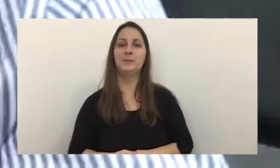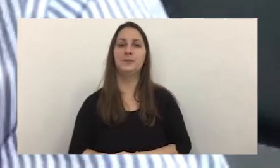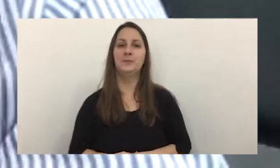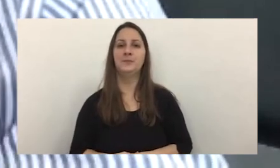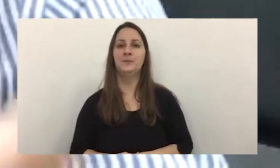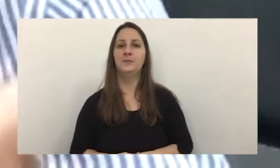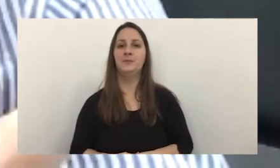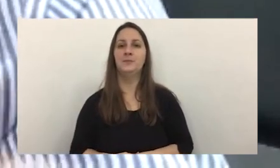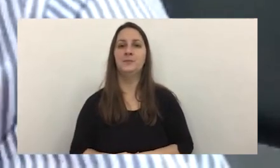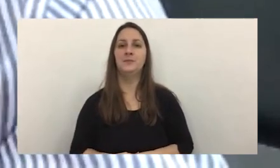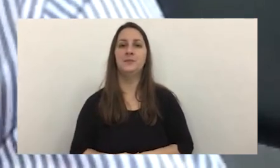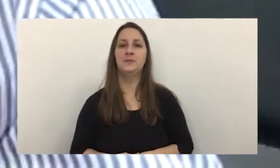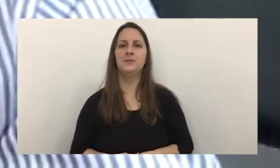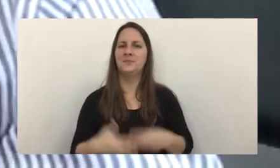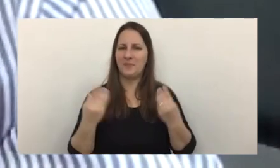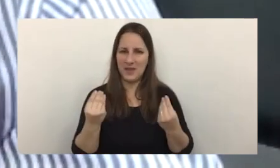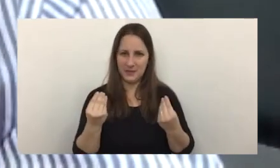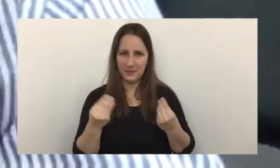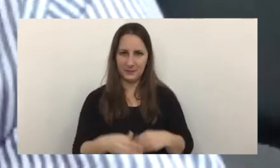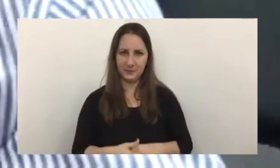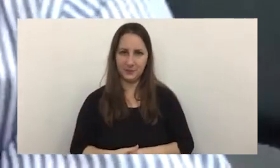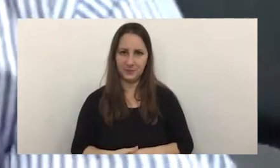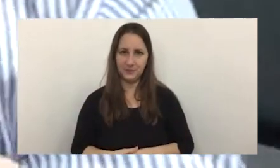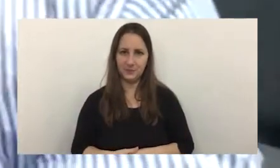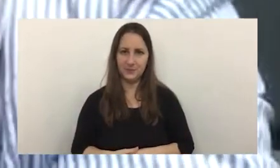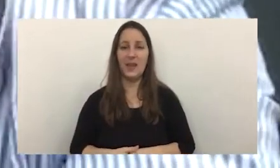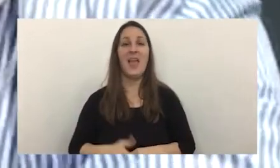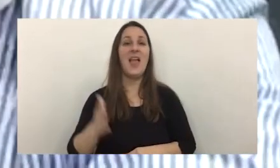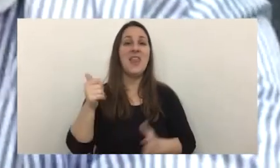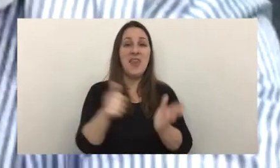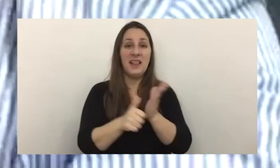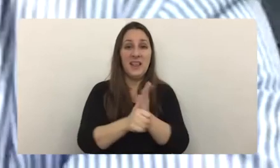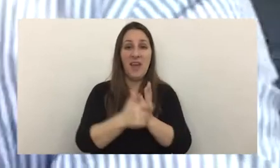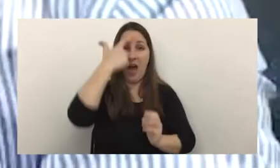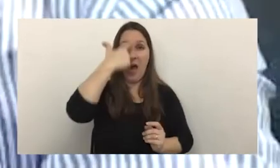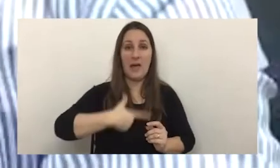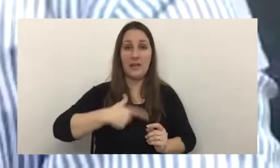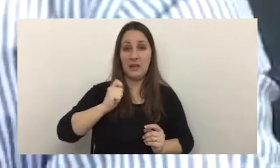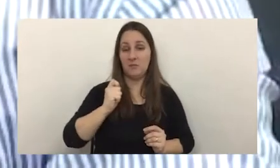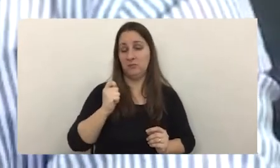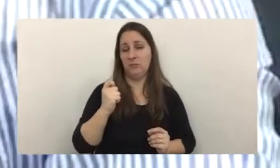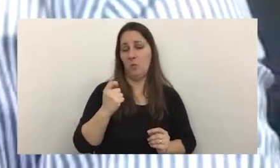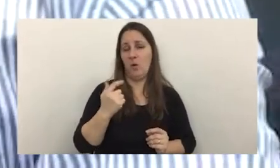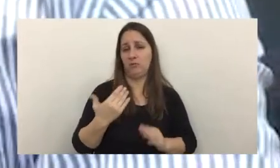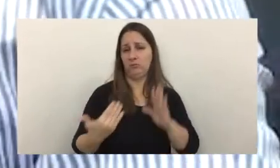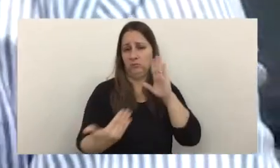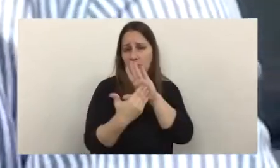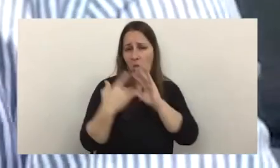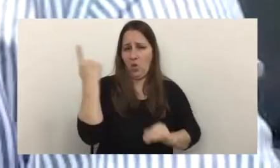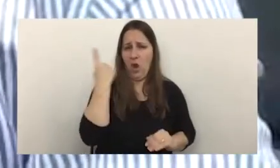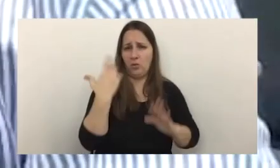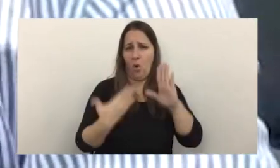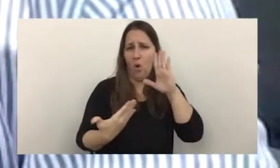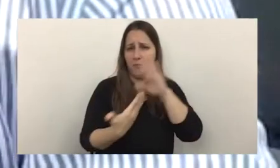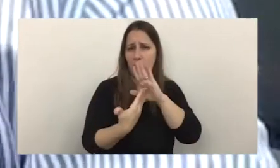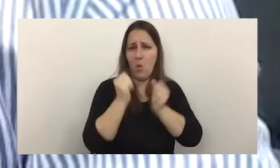que precisamente ¿de qué se trata? de suplantar la identidad de un ejecutivo de alto rango de una